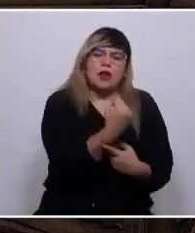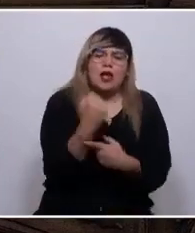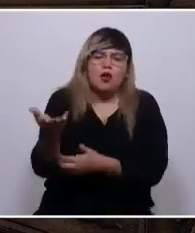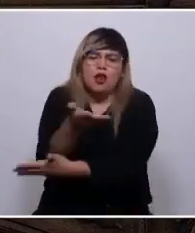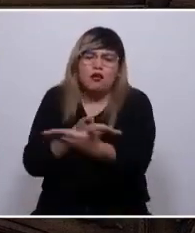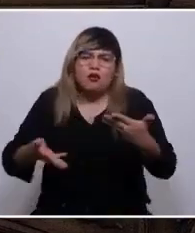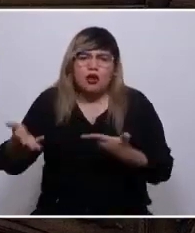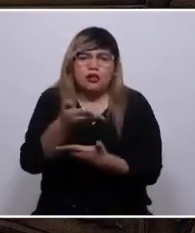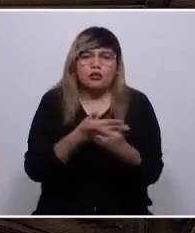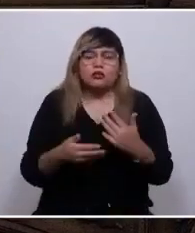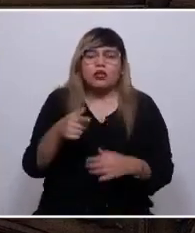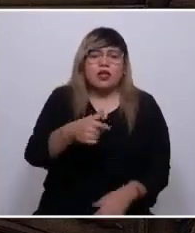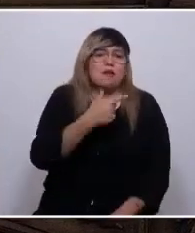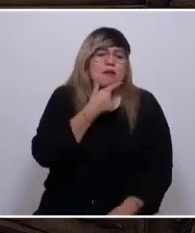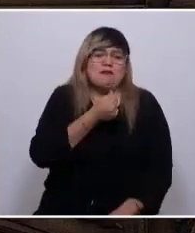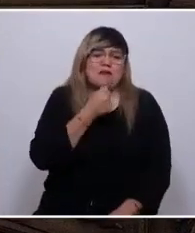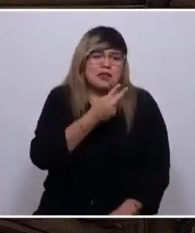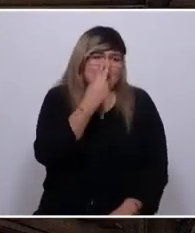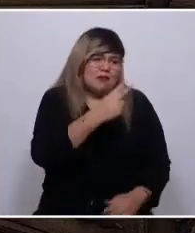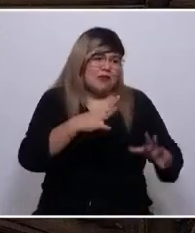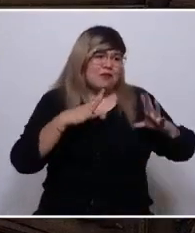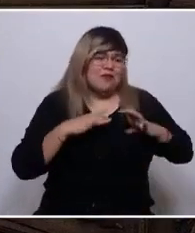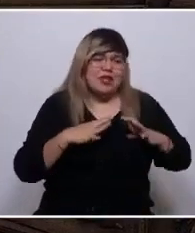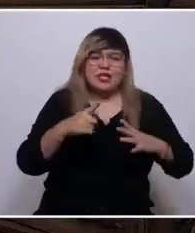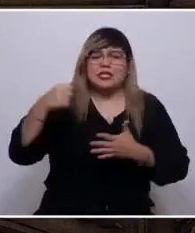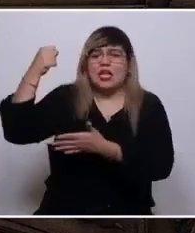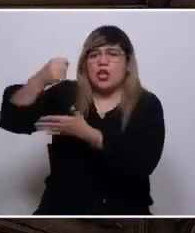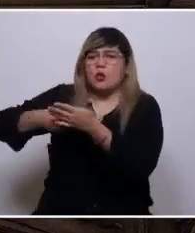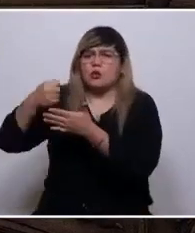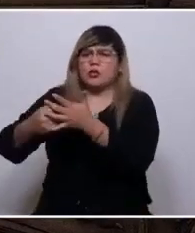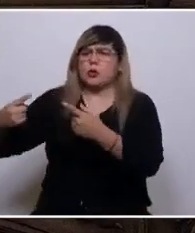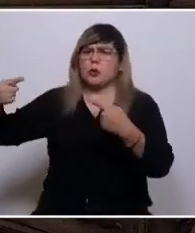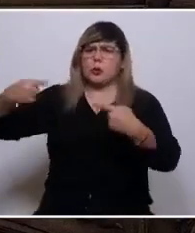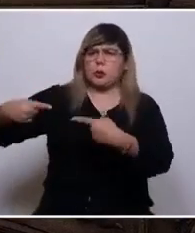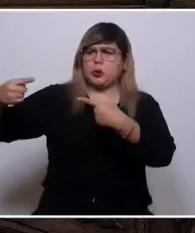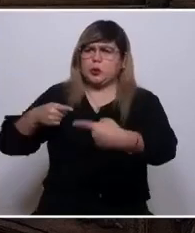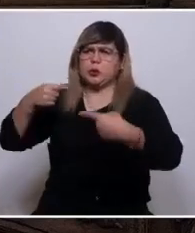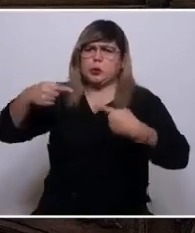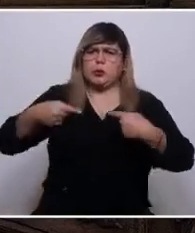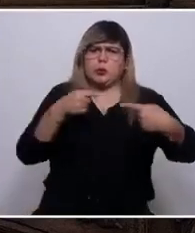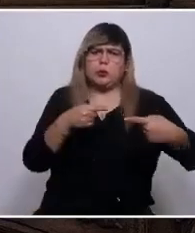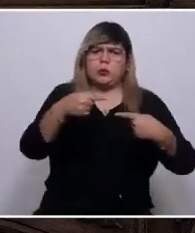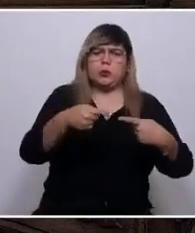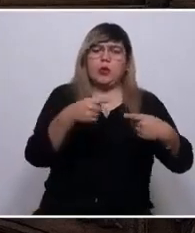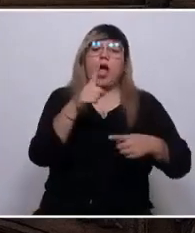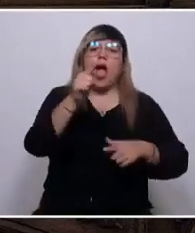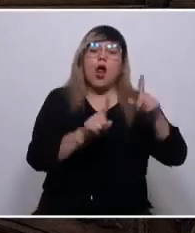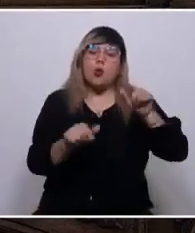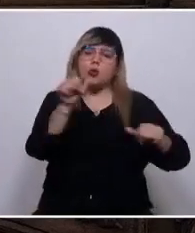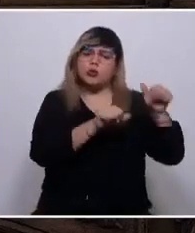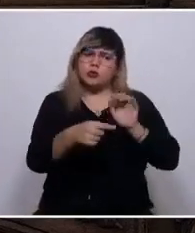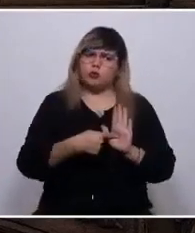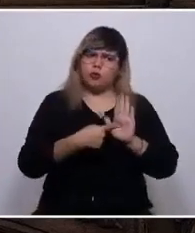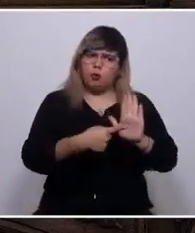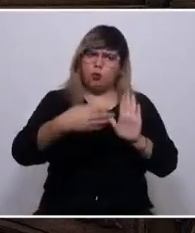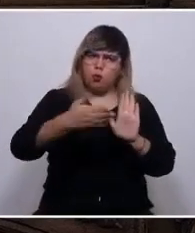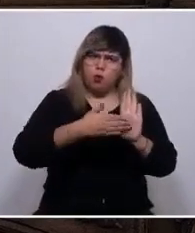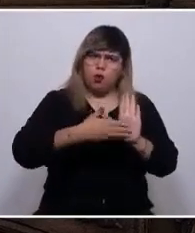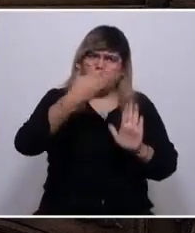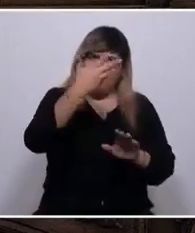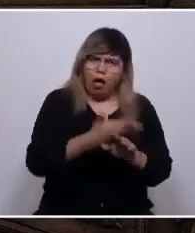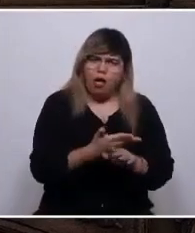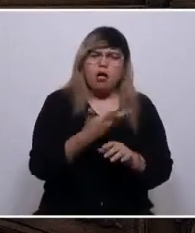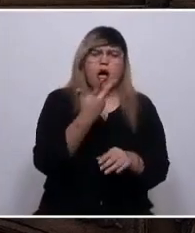Es más fácil la vida y somos más felices colaborando que luchando, que compitiendo. De hecho, existen hasta estudios científicos que lo demuestran. Hay mucho que